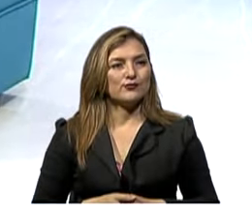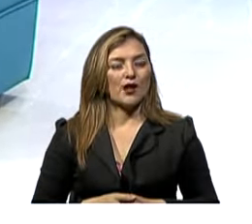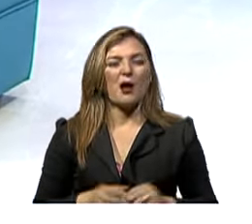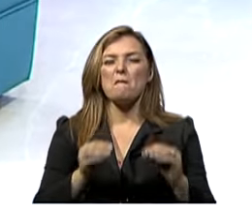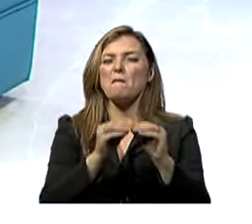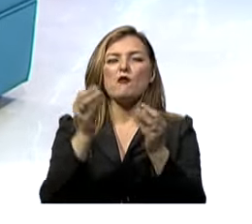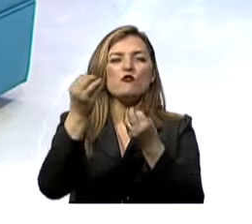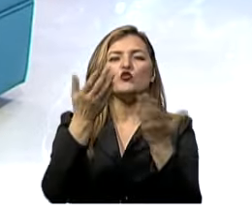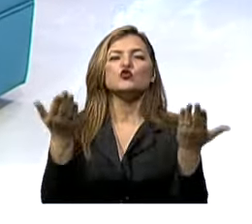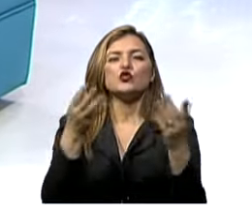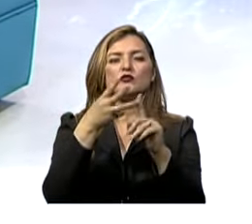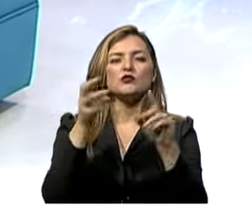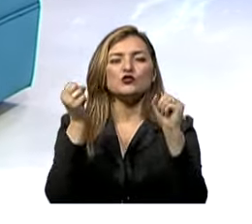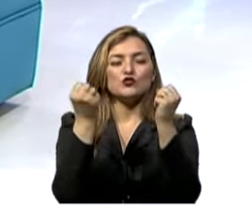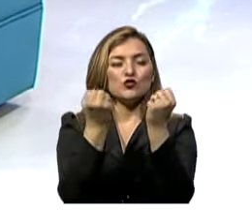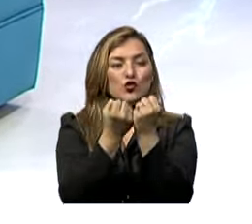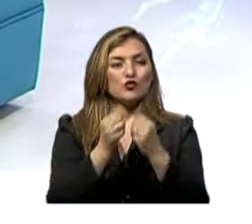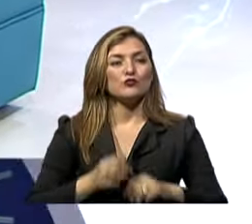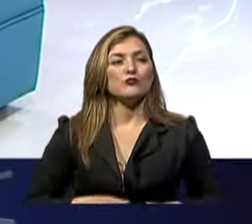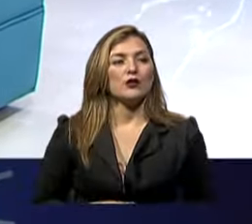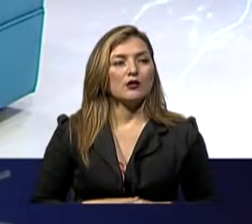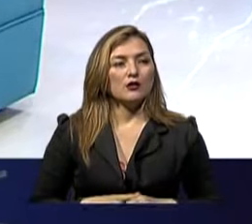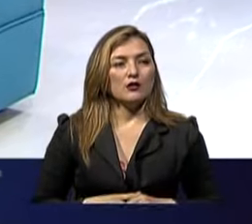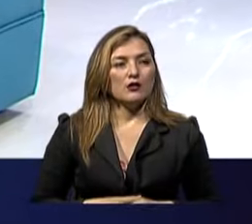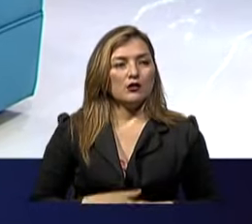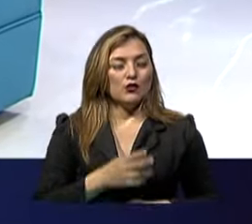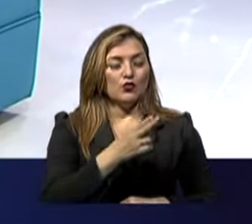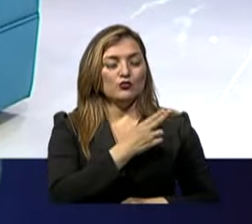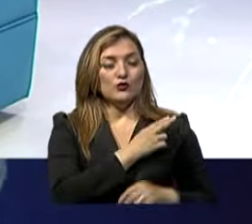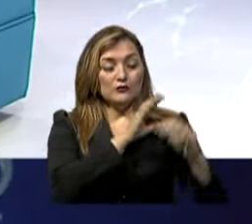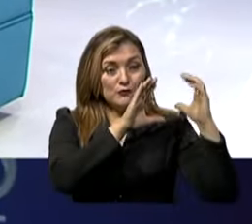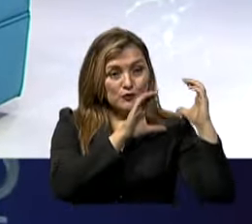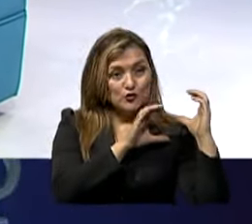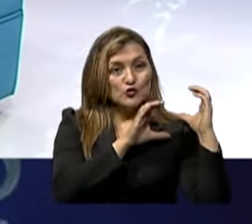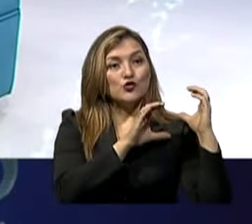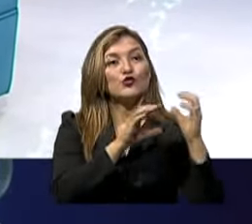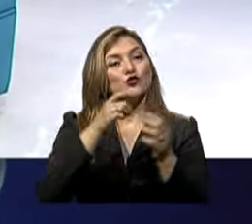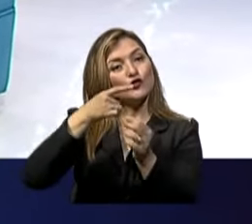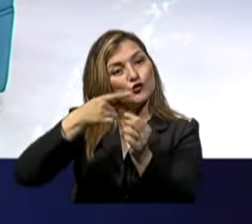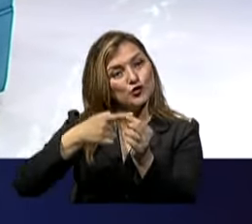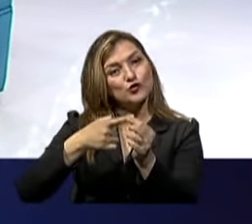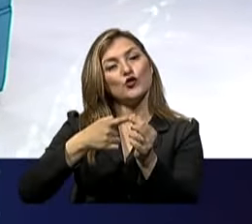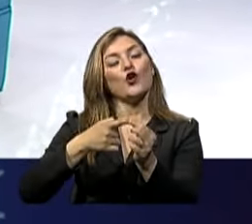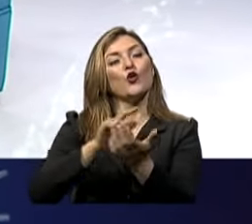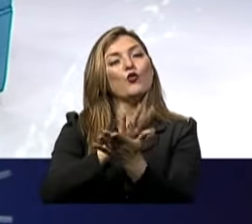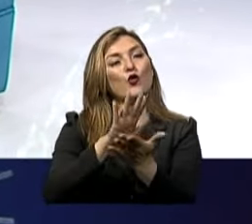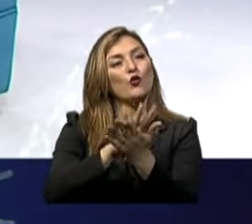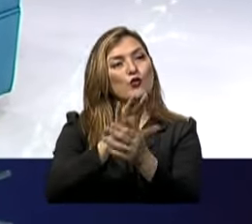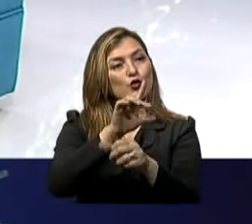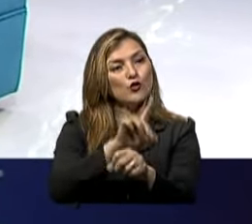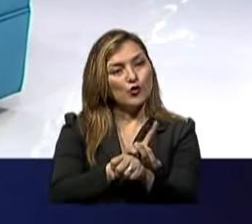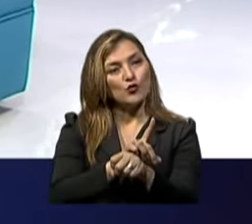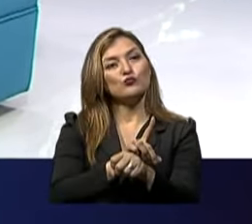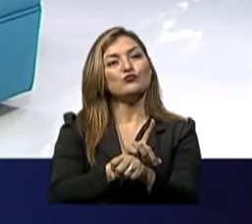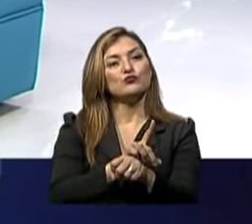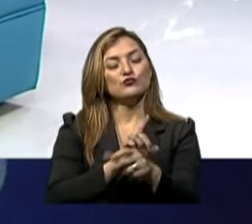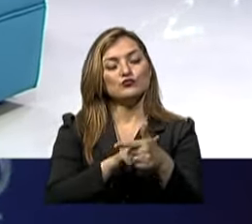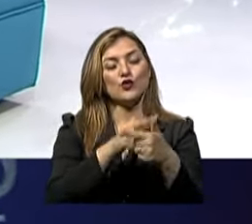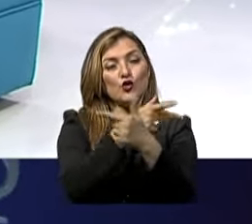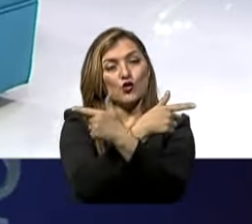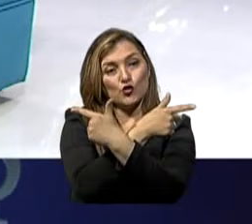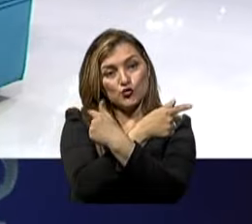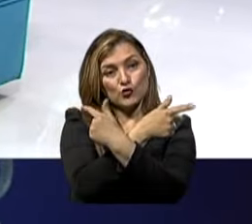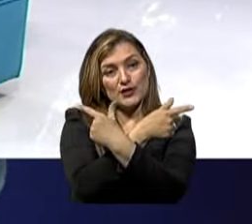información En tus redes sociales? Por supuesto Estamos en la Universidad San Francisco de Quito En la Escuela de Medicina Me encuentran En el Twitter